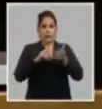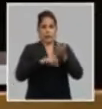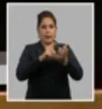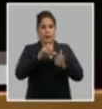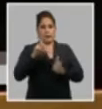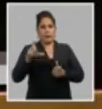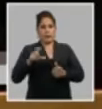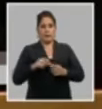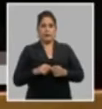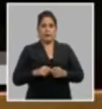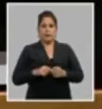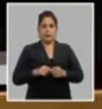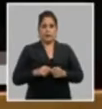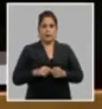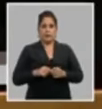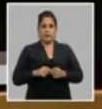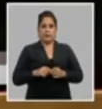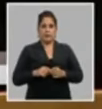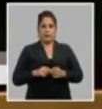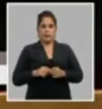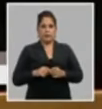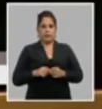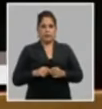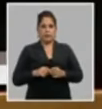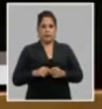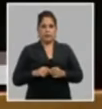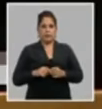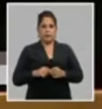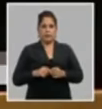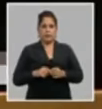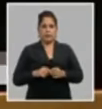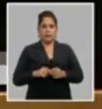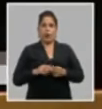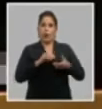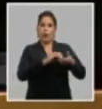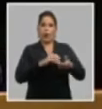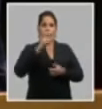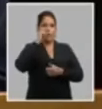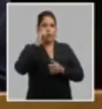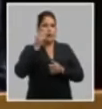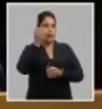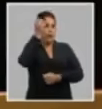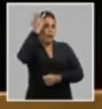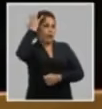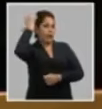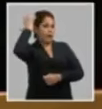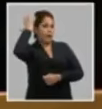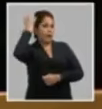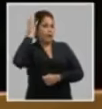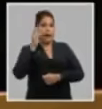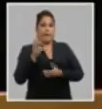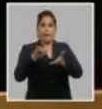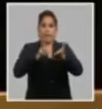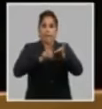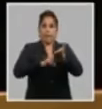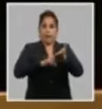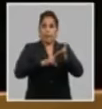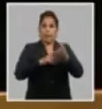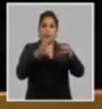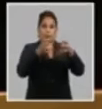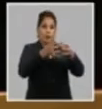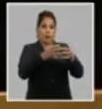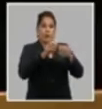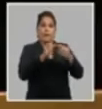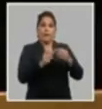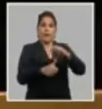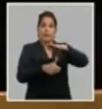del Comité Central del Partido Comunista de Cuba. Compañero Miguel Díaz-Canel Bermúdez, miembro del Buró Político